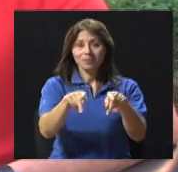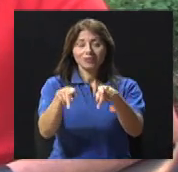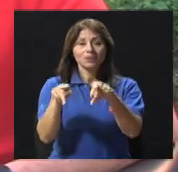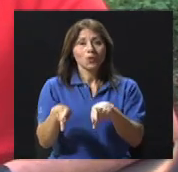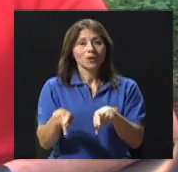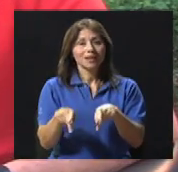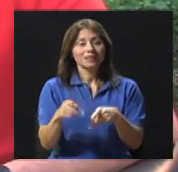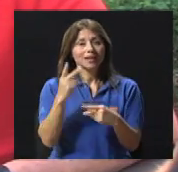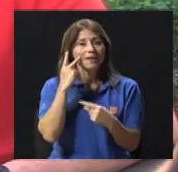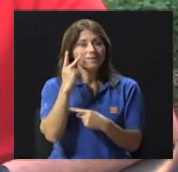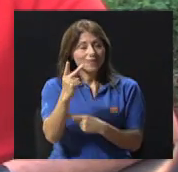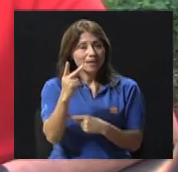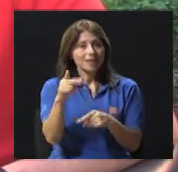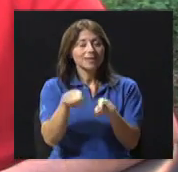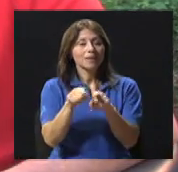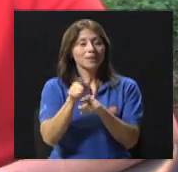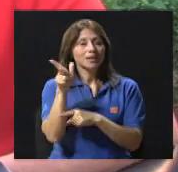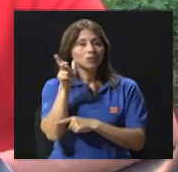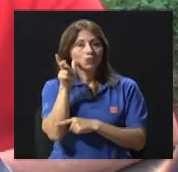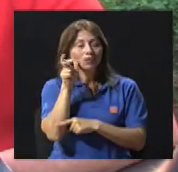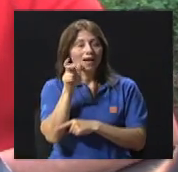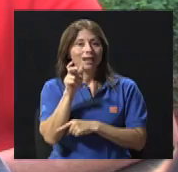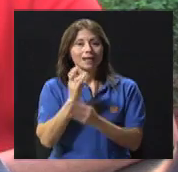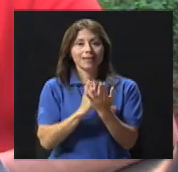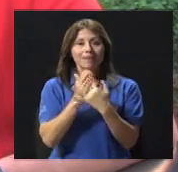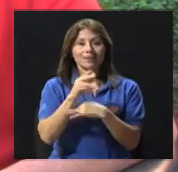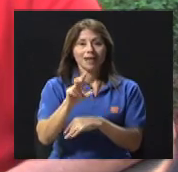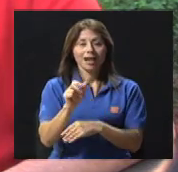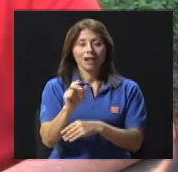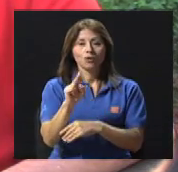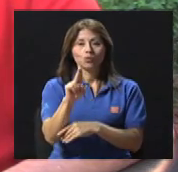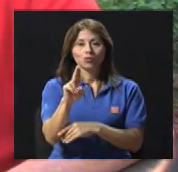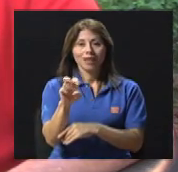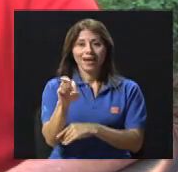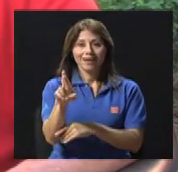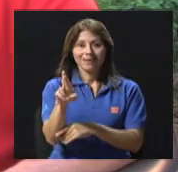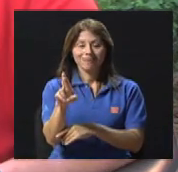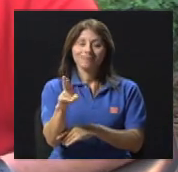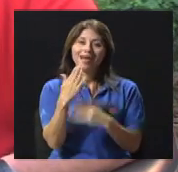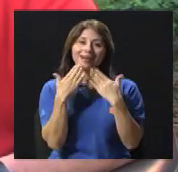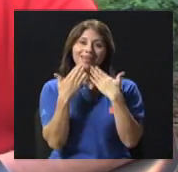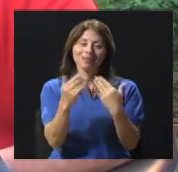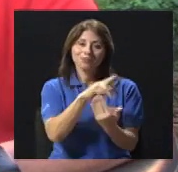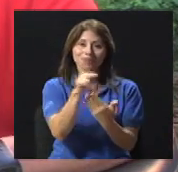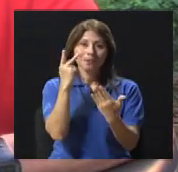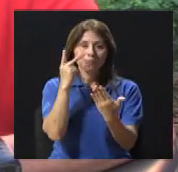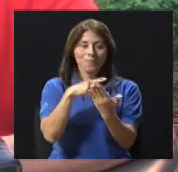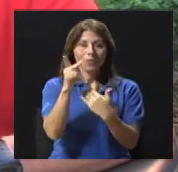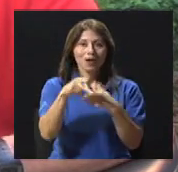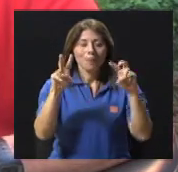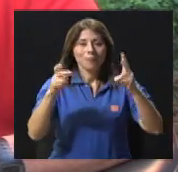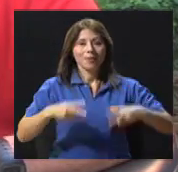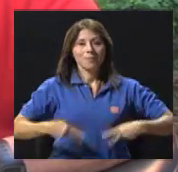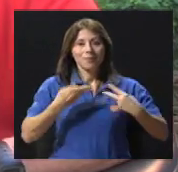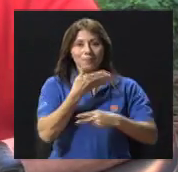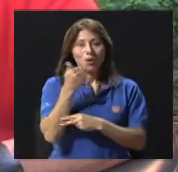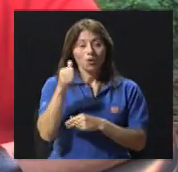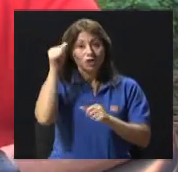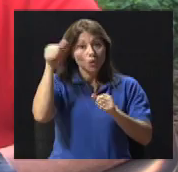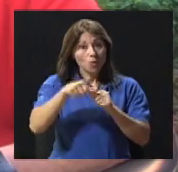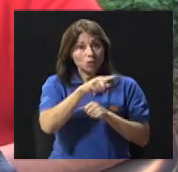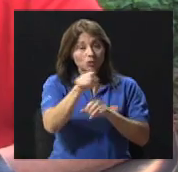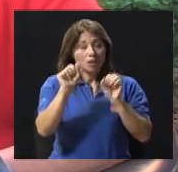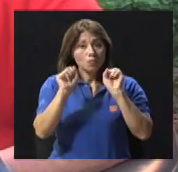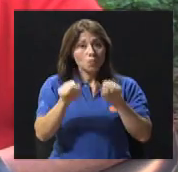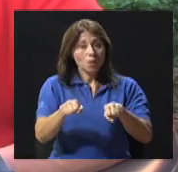nos ven y nos escuchen por Canal UCR, agradecemos su sintonía en su programa Vivir Mejor. Recuerden hacernos sus